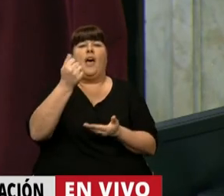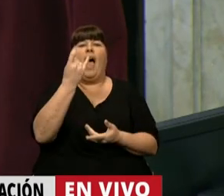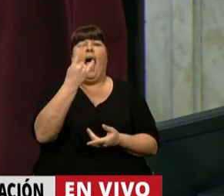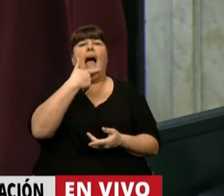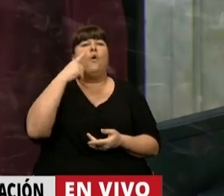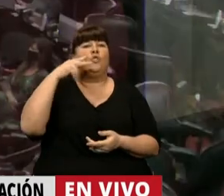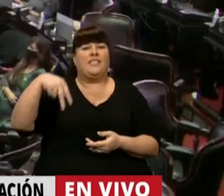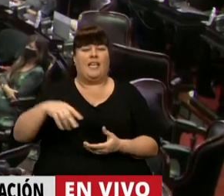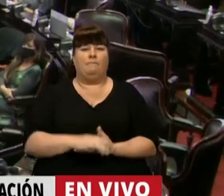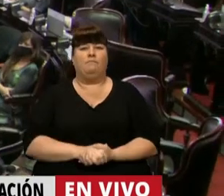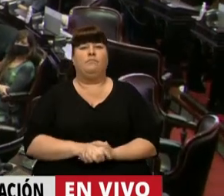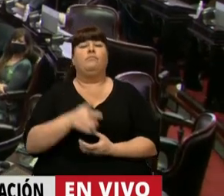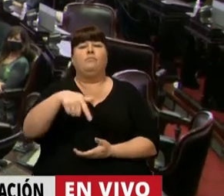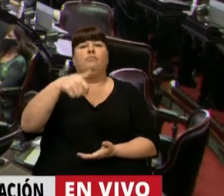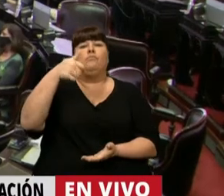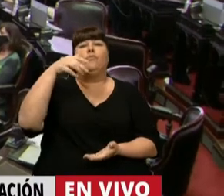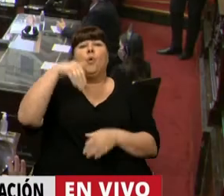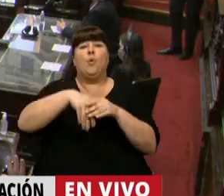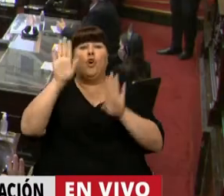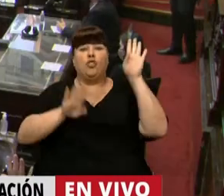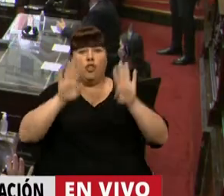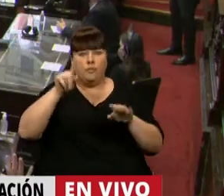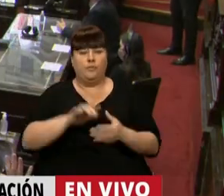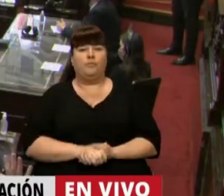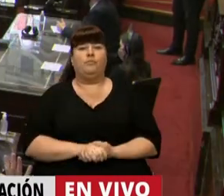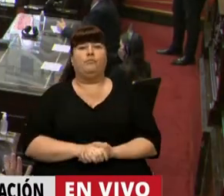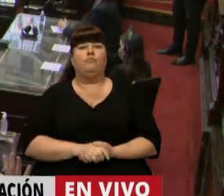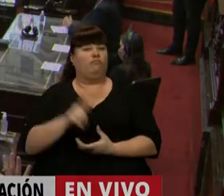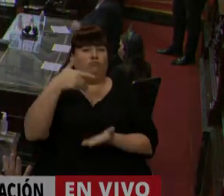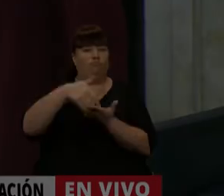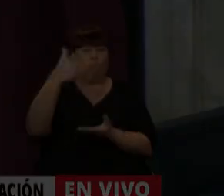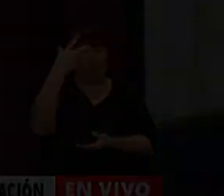Brenda Austin, sírvanse a marcar su voto. Resulta rechazado.